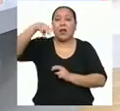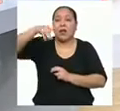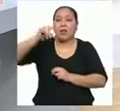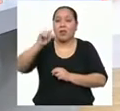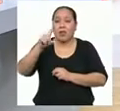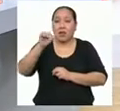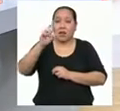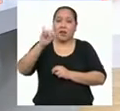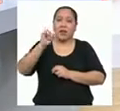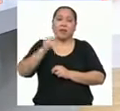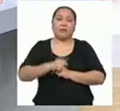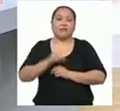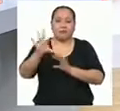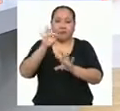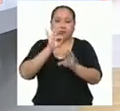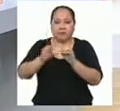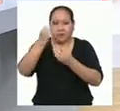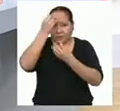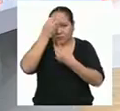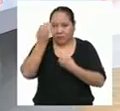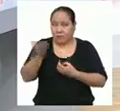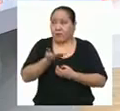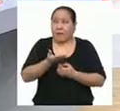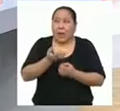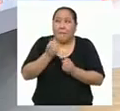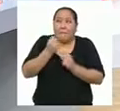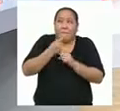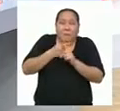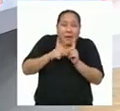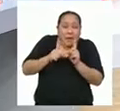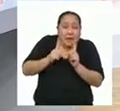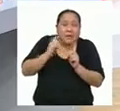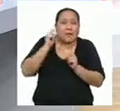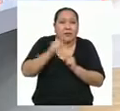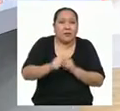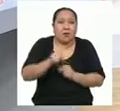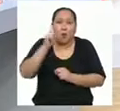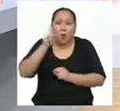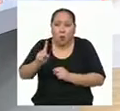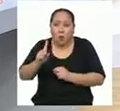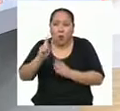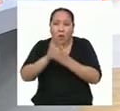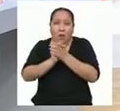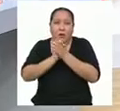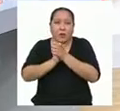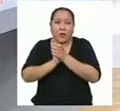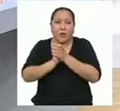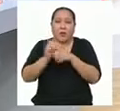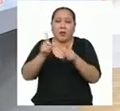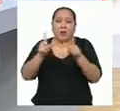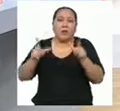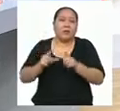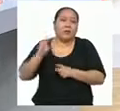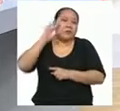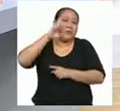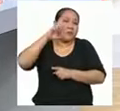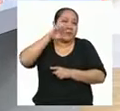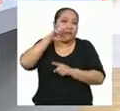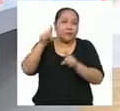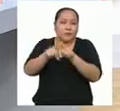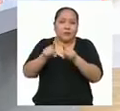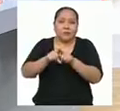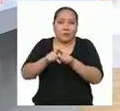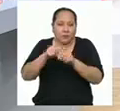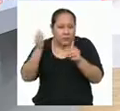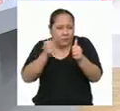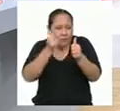y obtuvimos unos datos. Pero, resulta que uno de nuestros amigos de la ciudad de Puno, que también nos